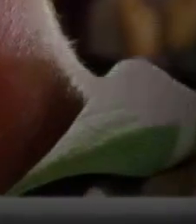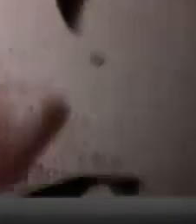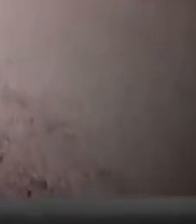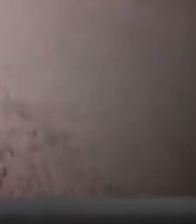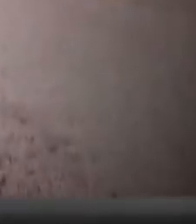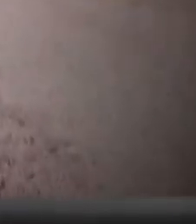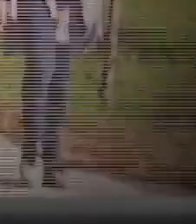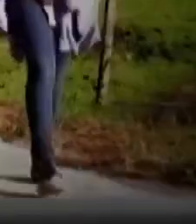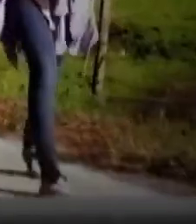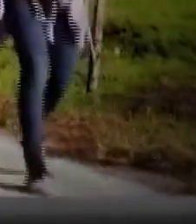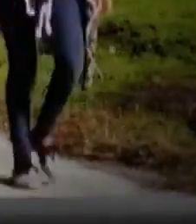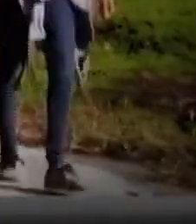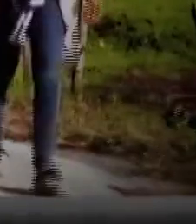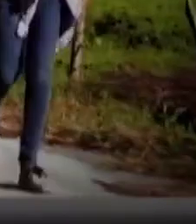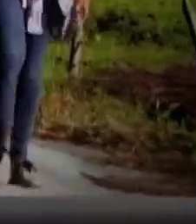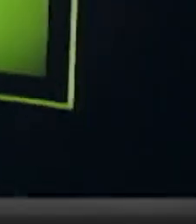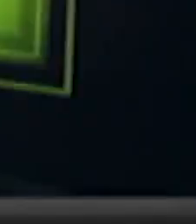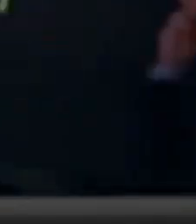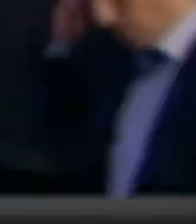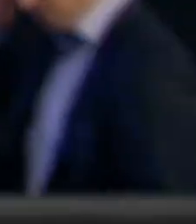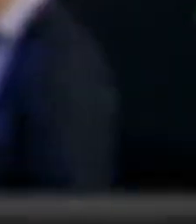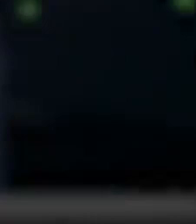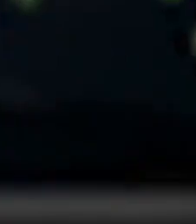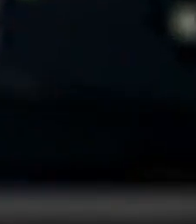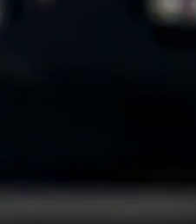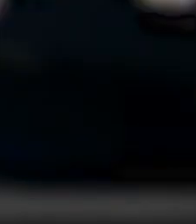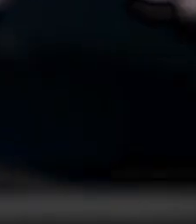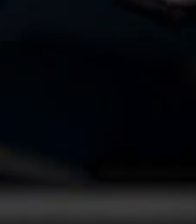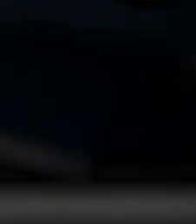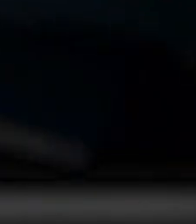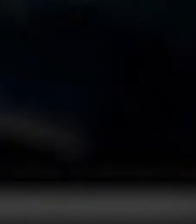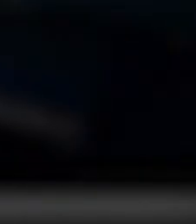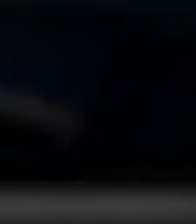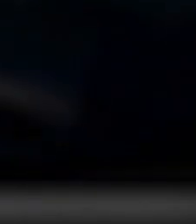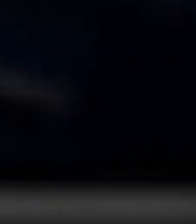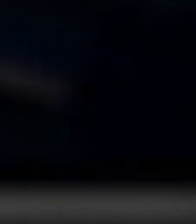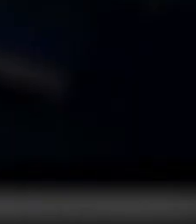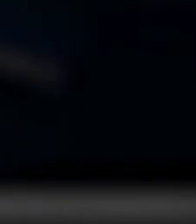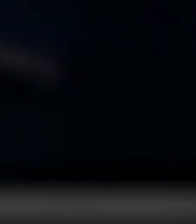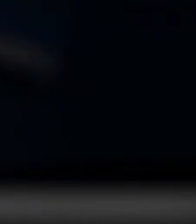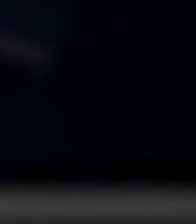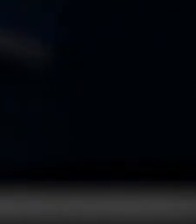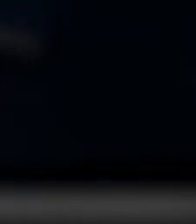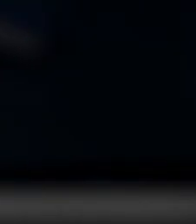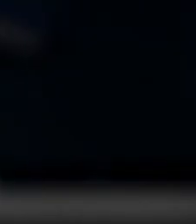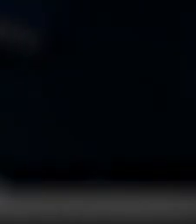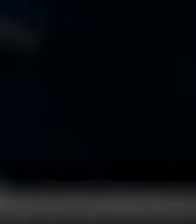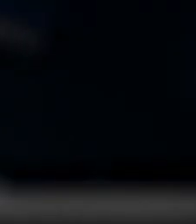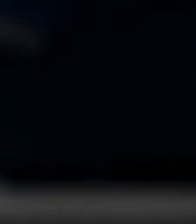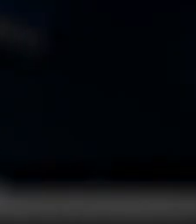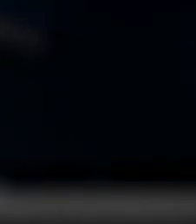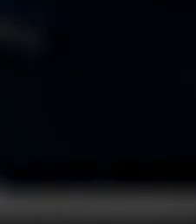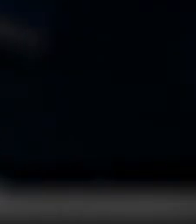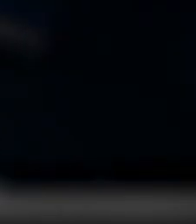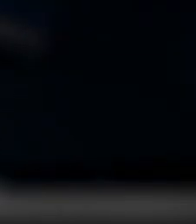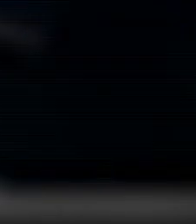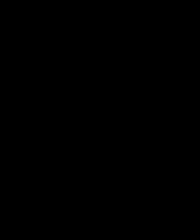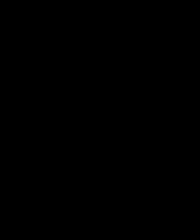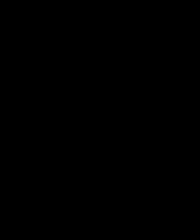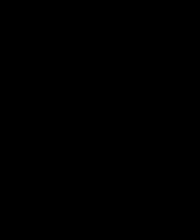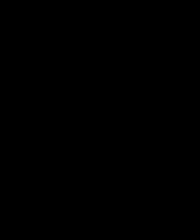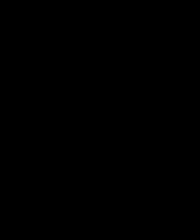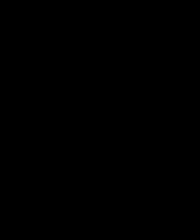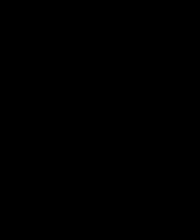Agosto, 9 y 30 de la noche Y martes a las 10 y 30 de la noche Por 13 Costa Rica